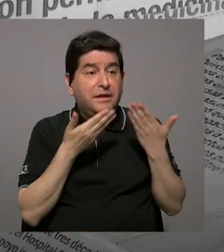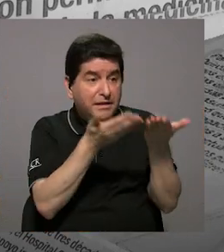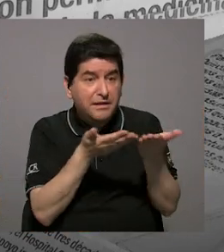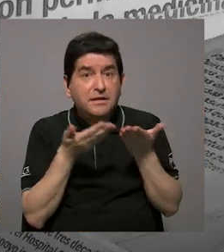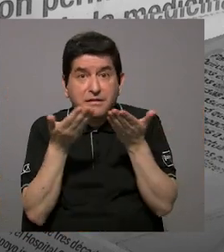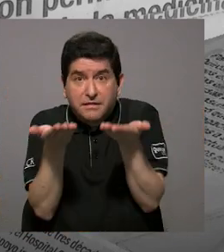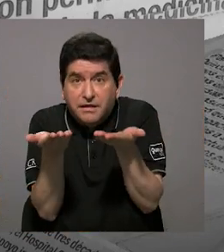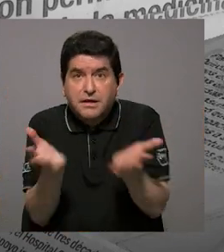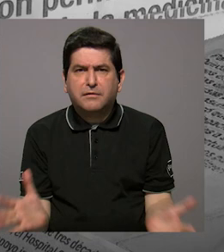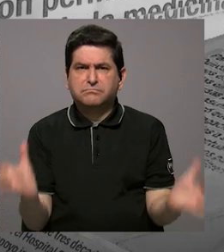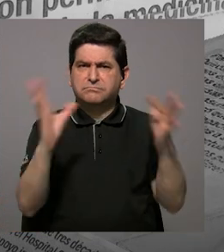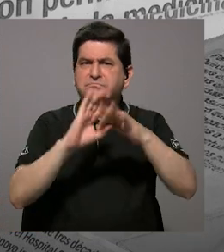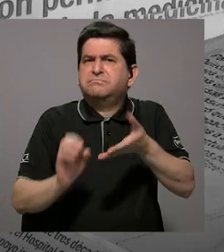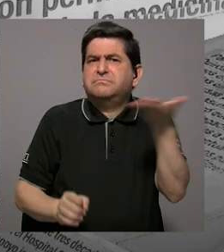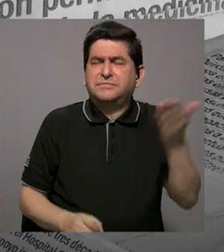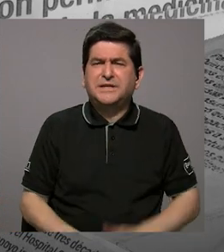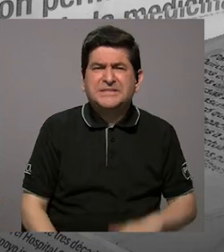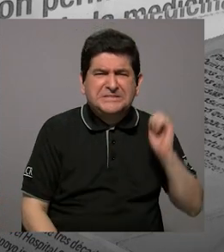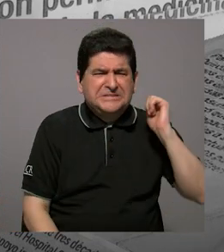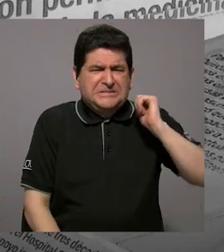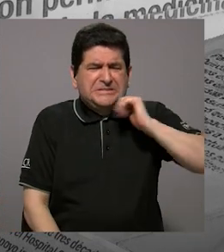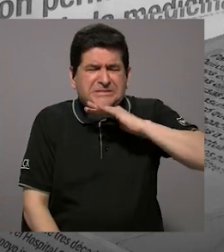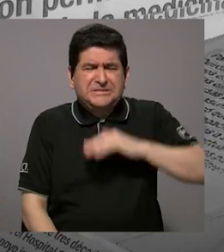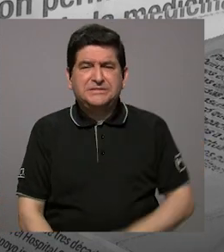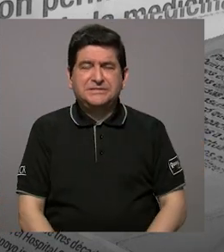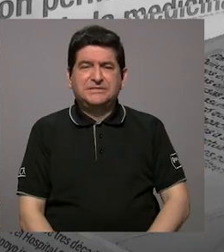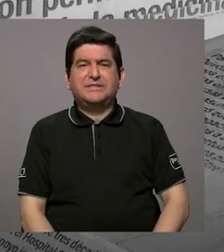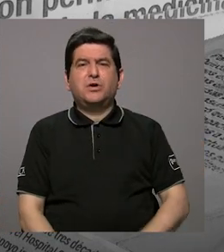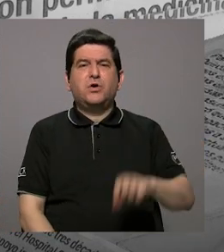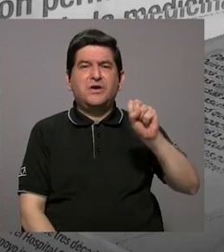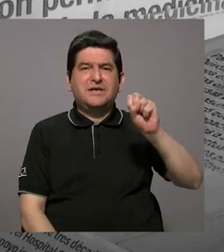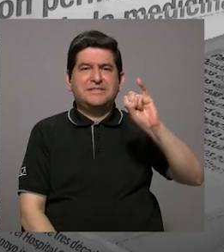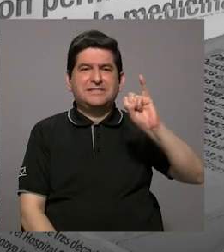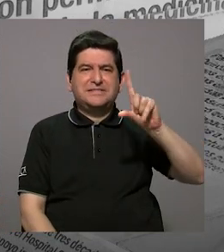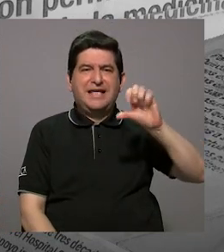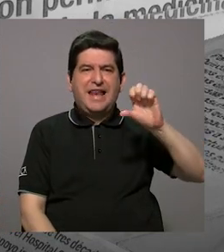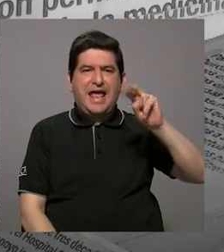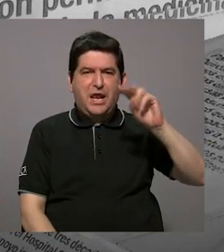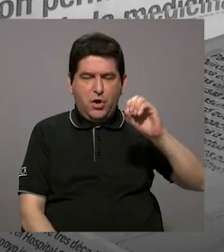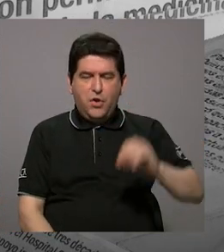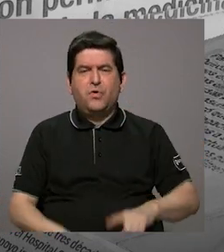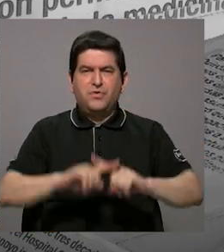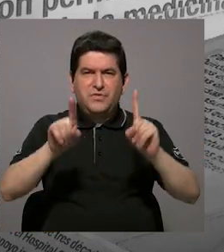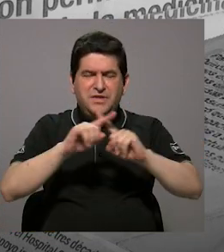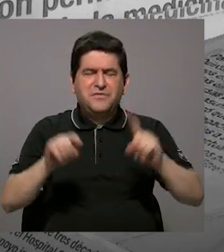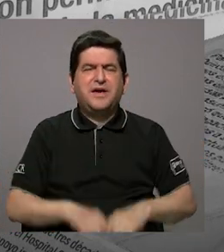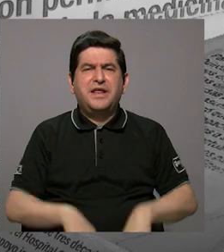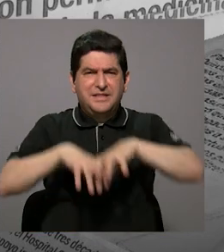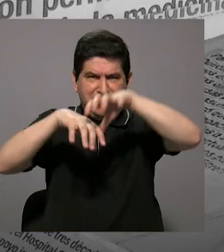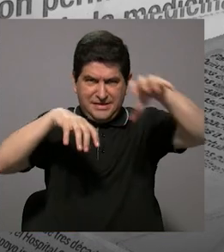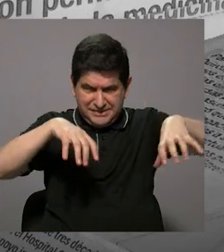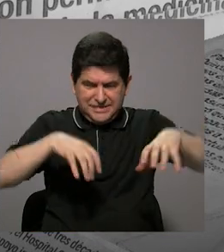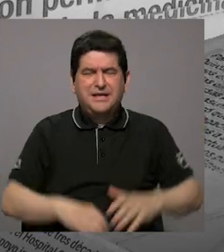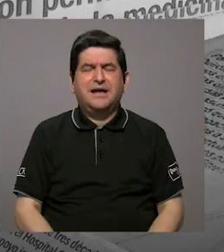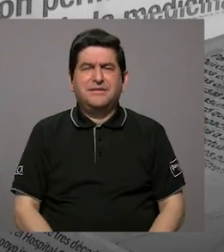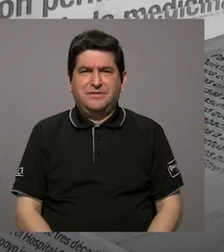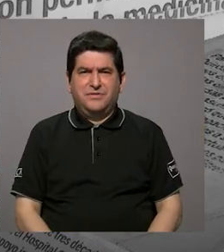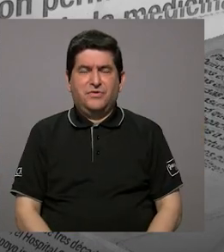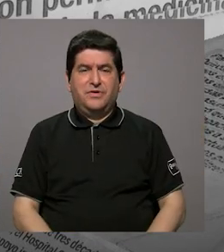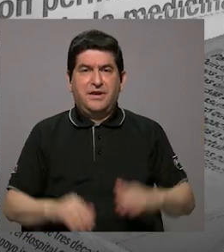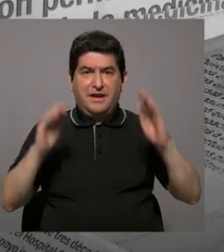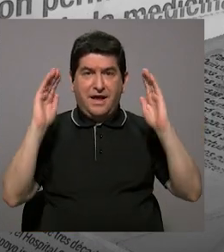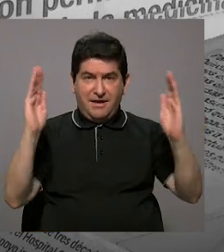estuvo suministrando sobre la contaminación con silenos en las aguas de varios cantones del